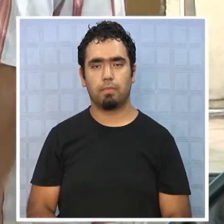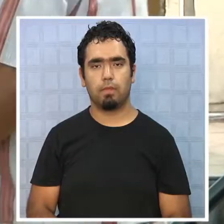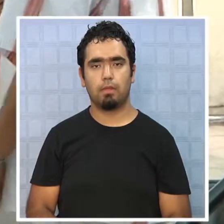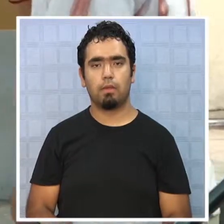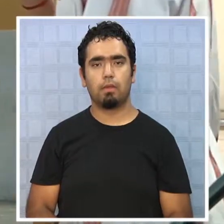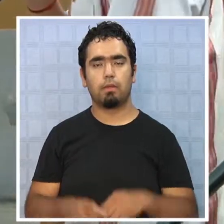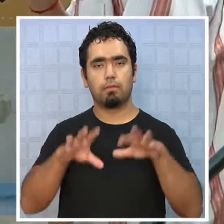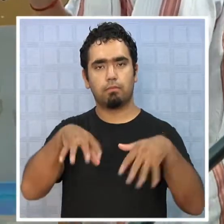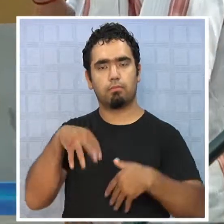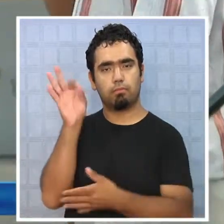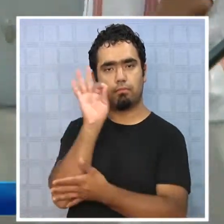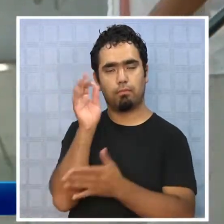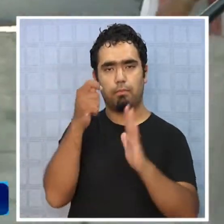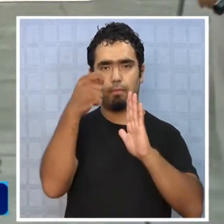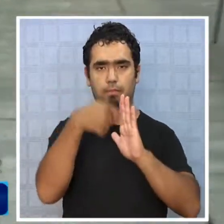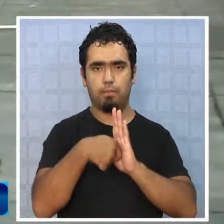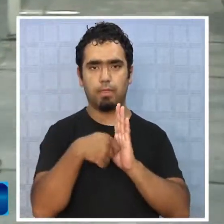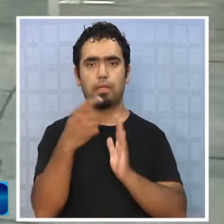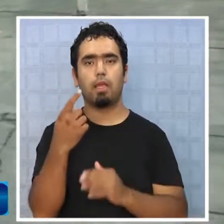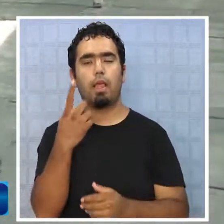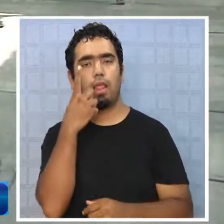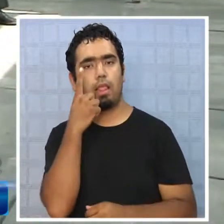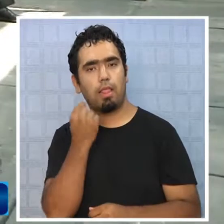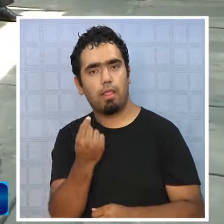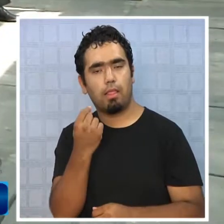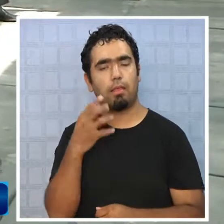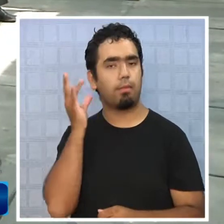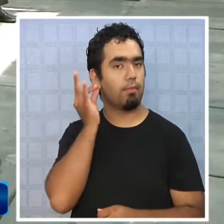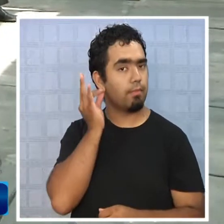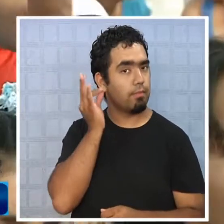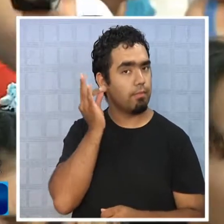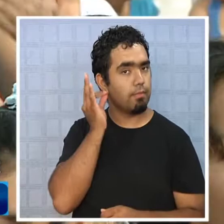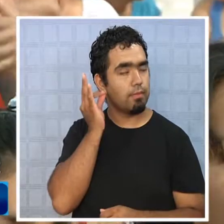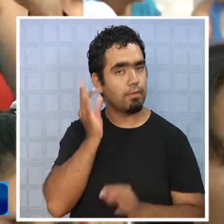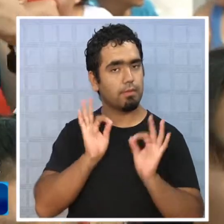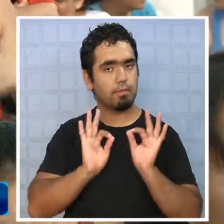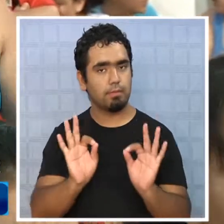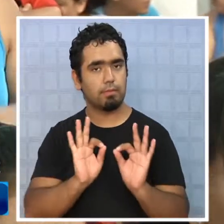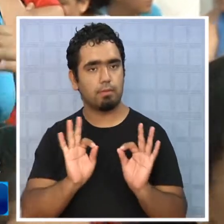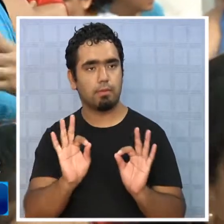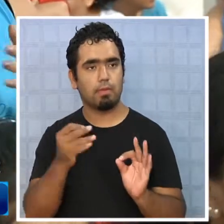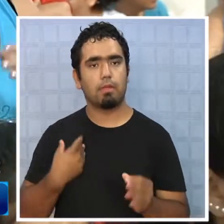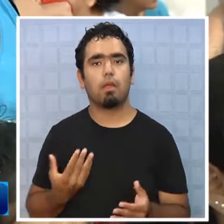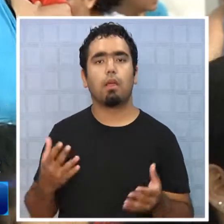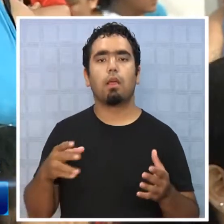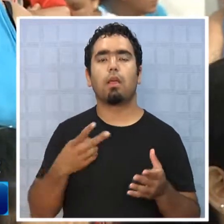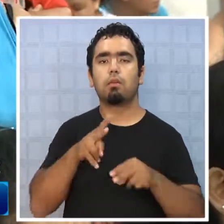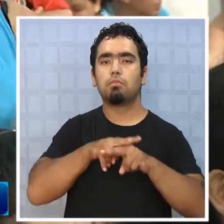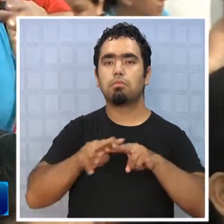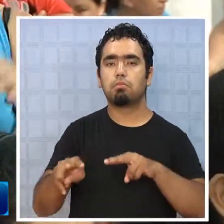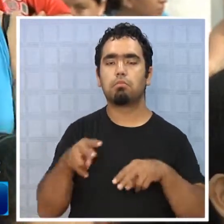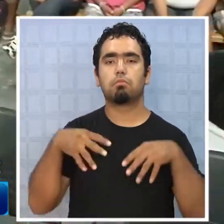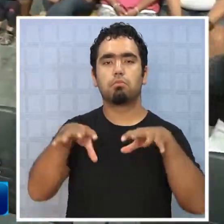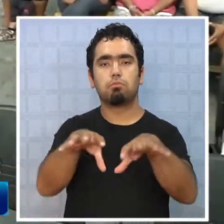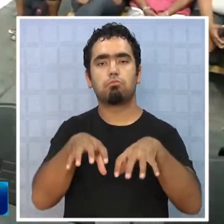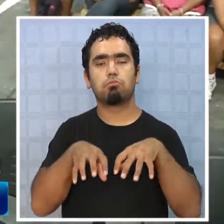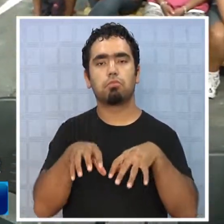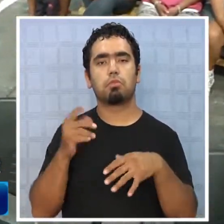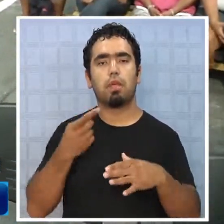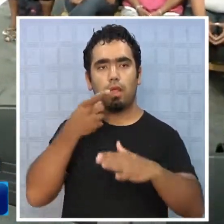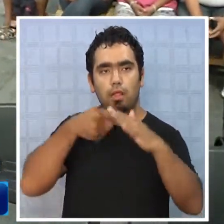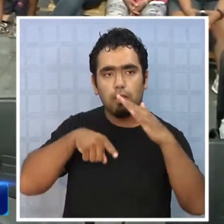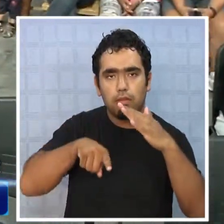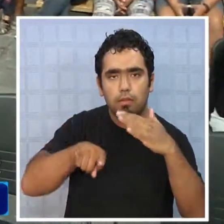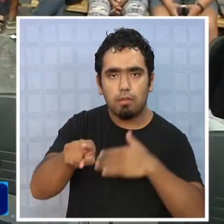En el marco de la conmemoración del Mes y Día Internacional de la Mujer, CERNAM y PRODEMU Tarapacá organizaron un